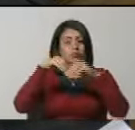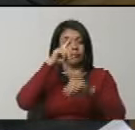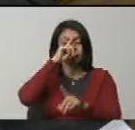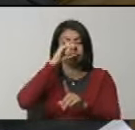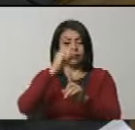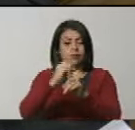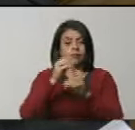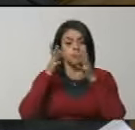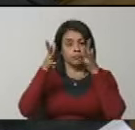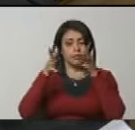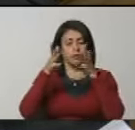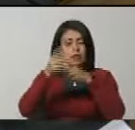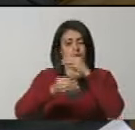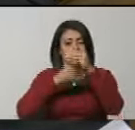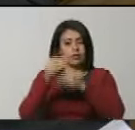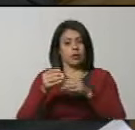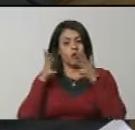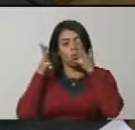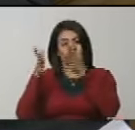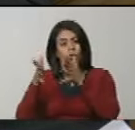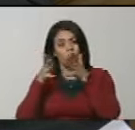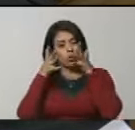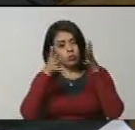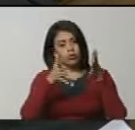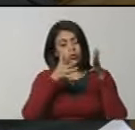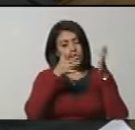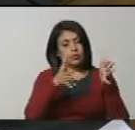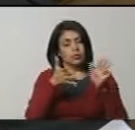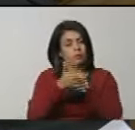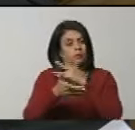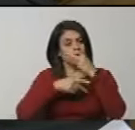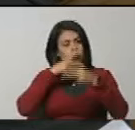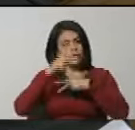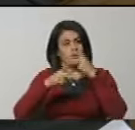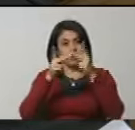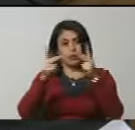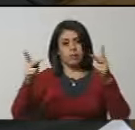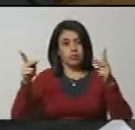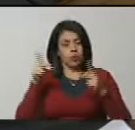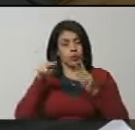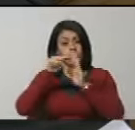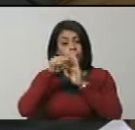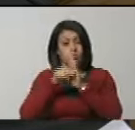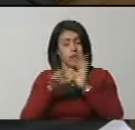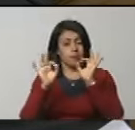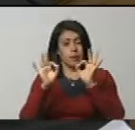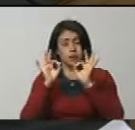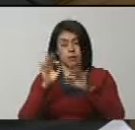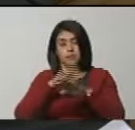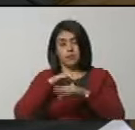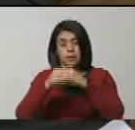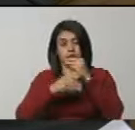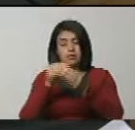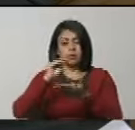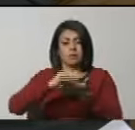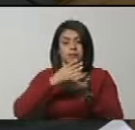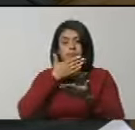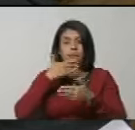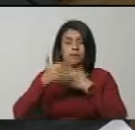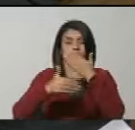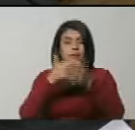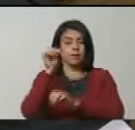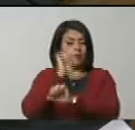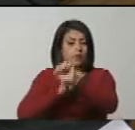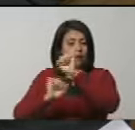objeto de asesorar y generar recomendaciones en cuanto a políticas públicas y medidas específicas para la recuperación,